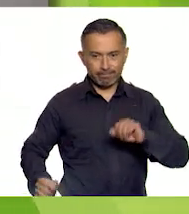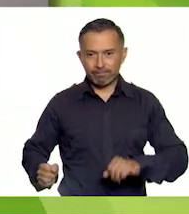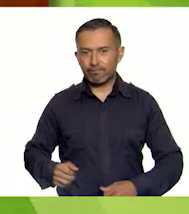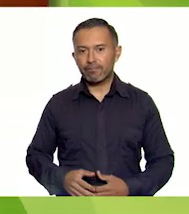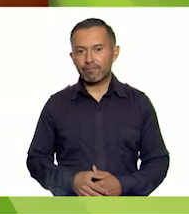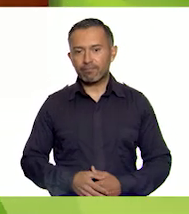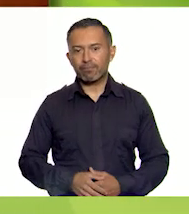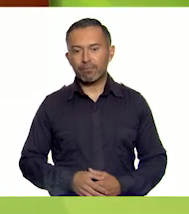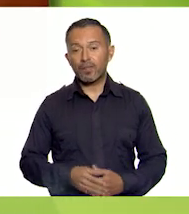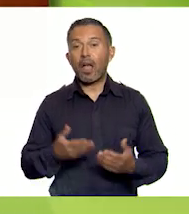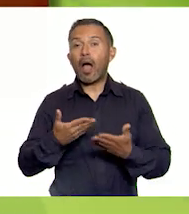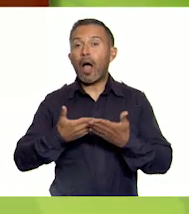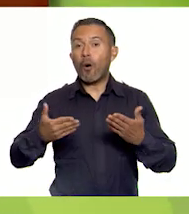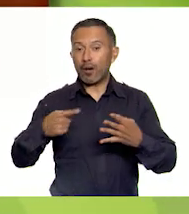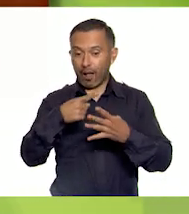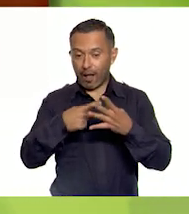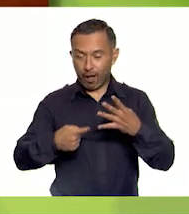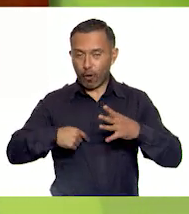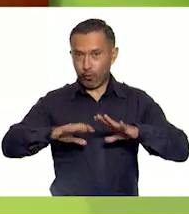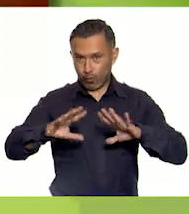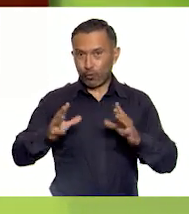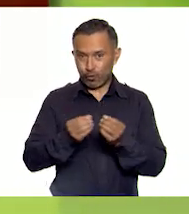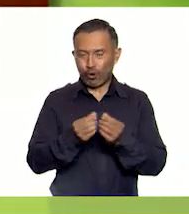Ahora todo junto y con música.